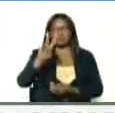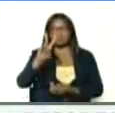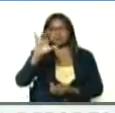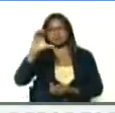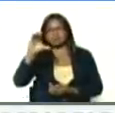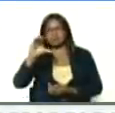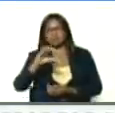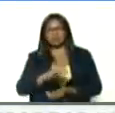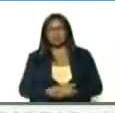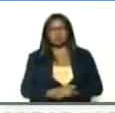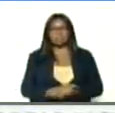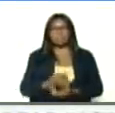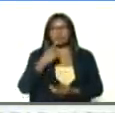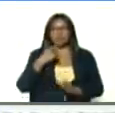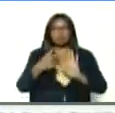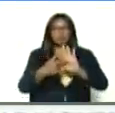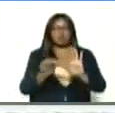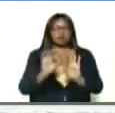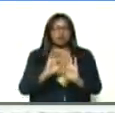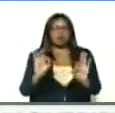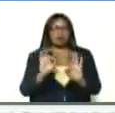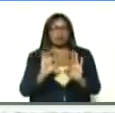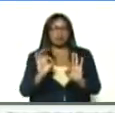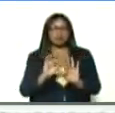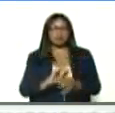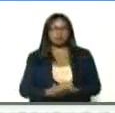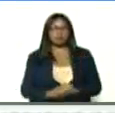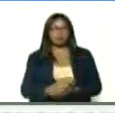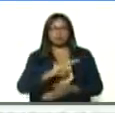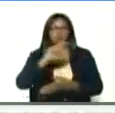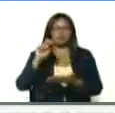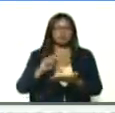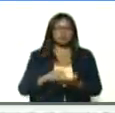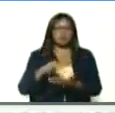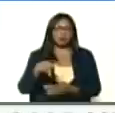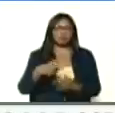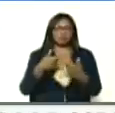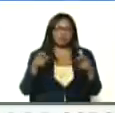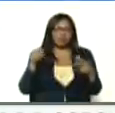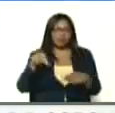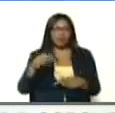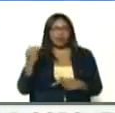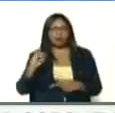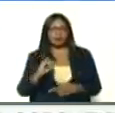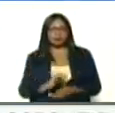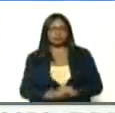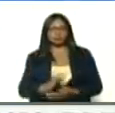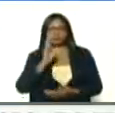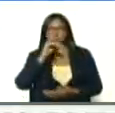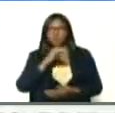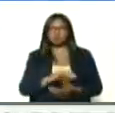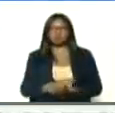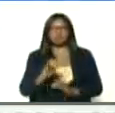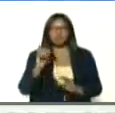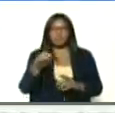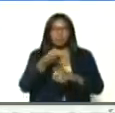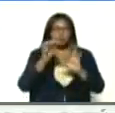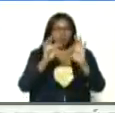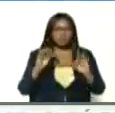pero todavía no la han sacado, ninguna de estas cadenas, generales, pues, trate de conseguirla,